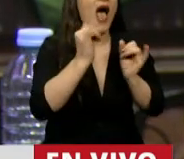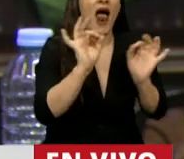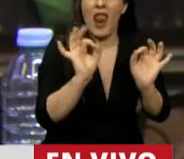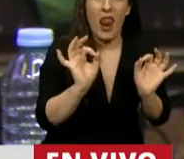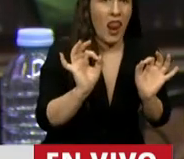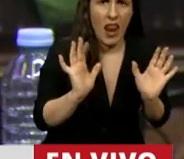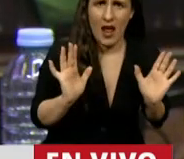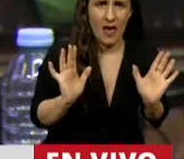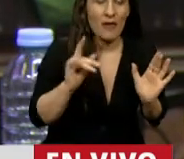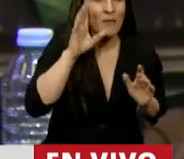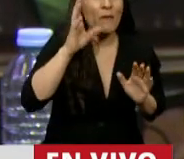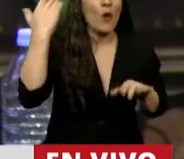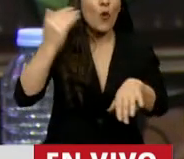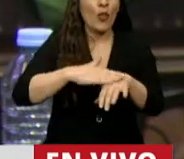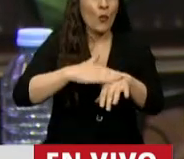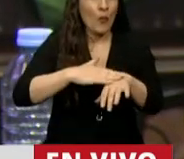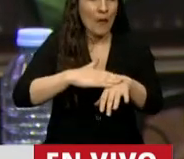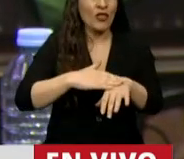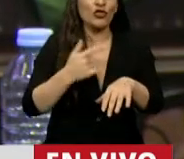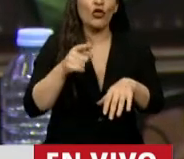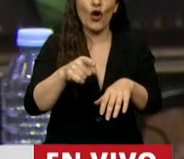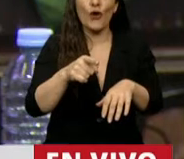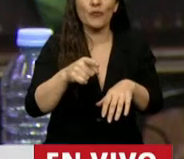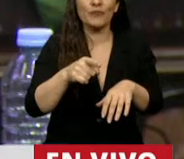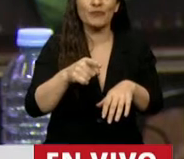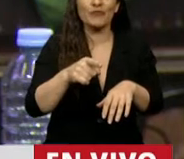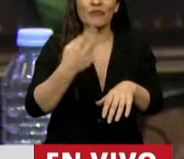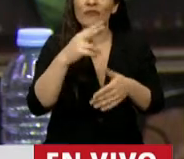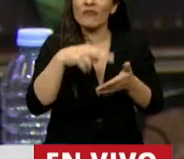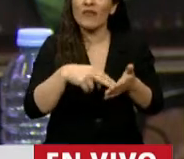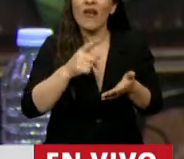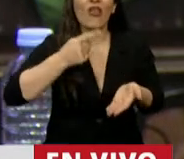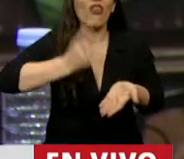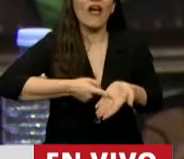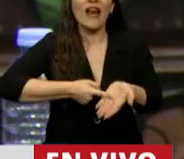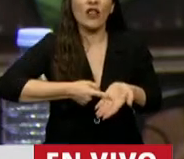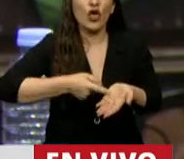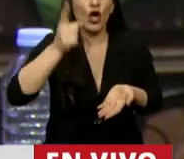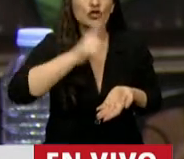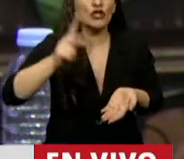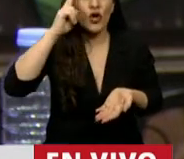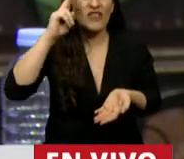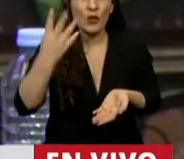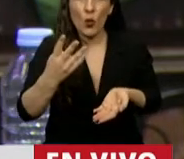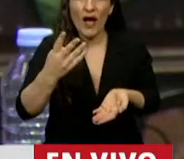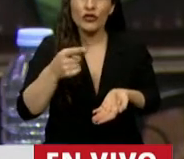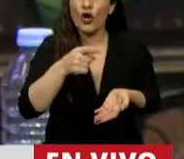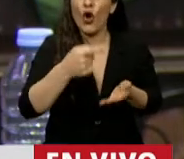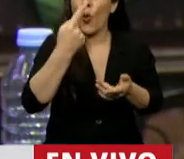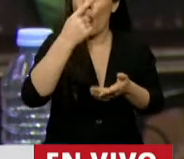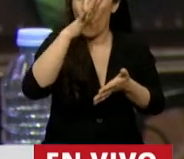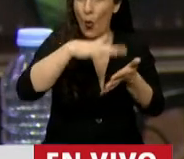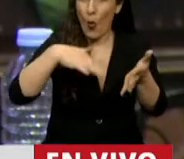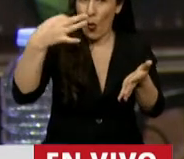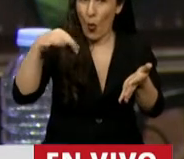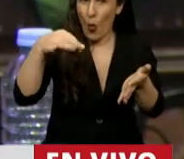alguna. Y yo recuerdo haber leído en algún momento ese decreto 194 que tiene una sola carilla,